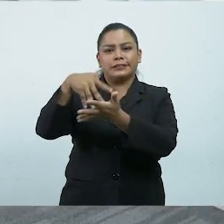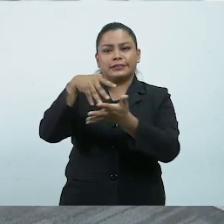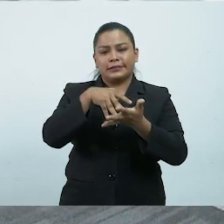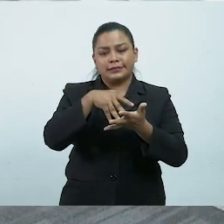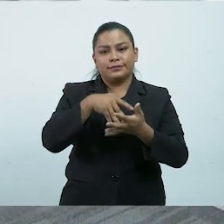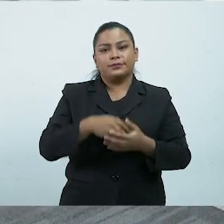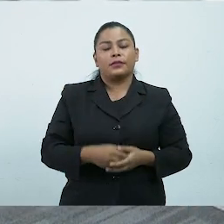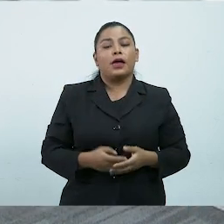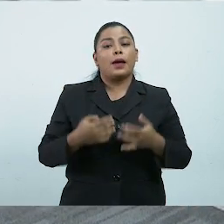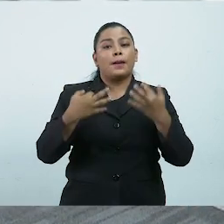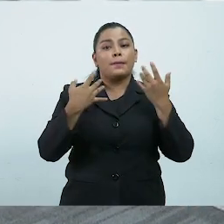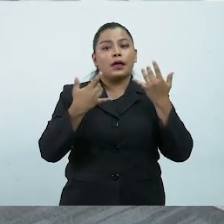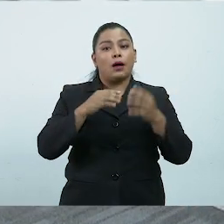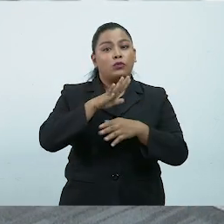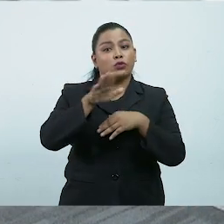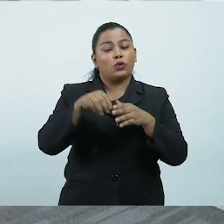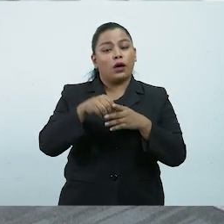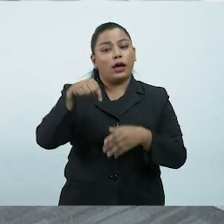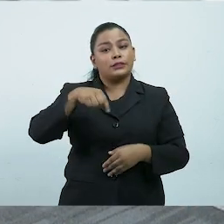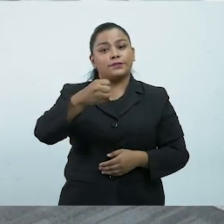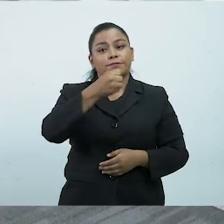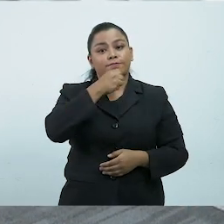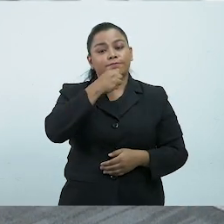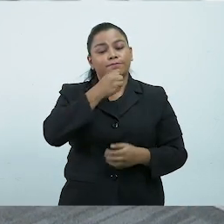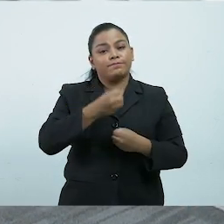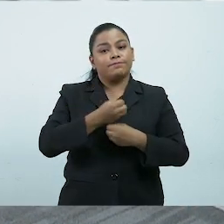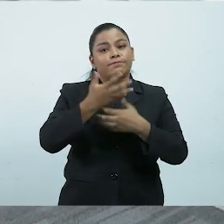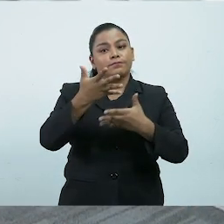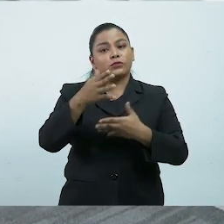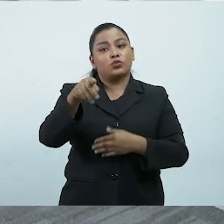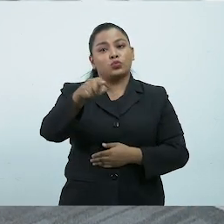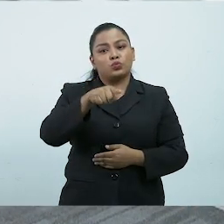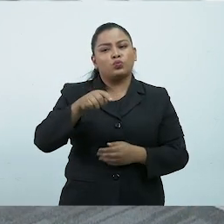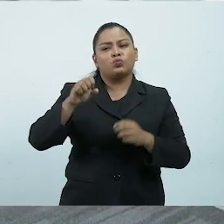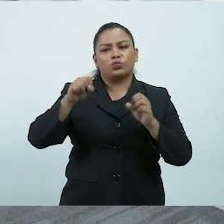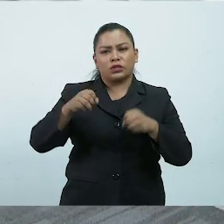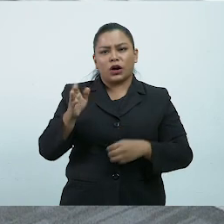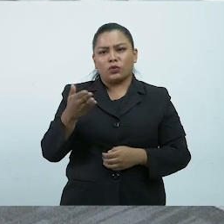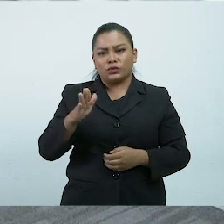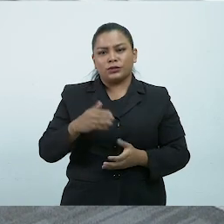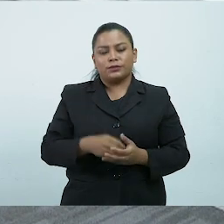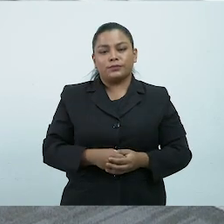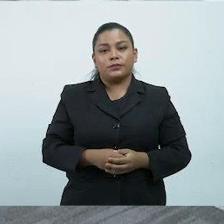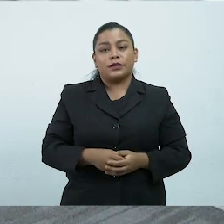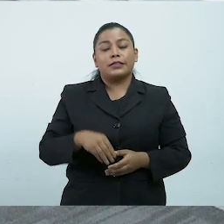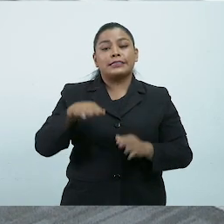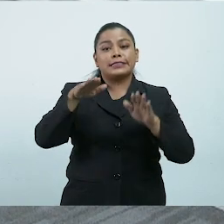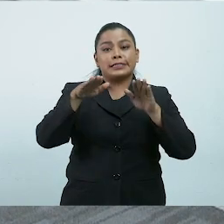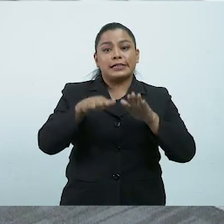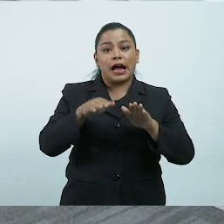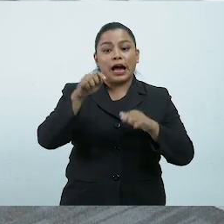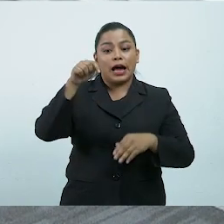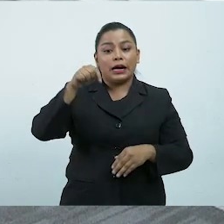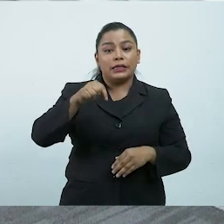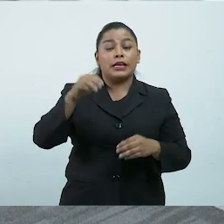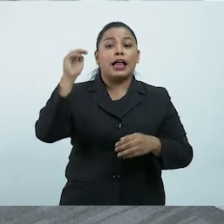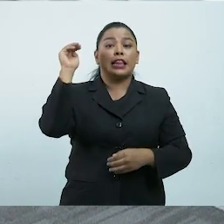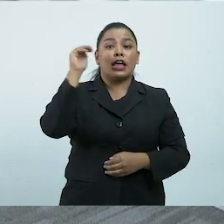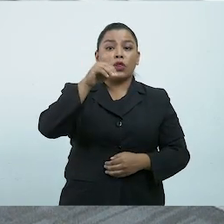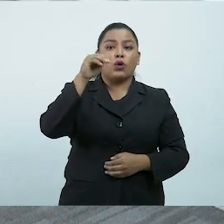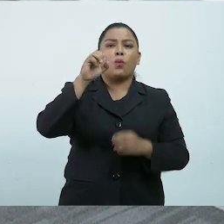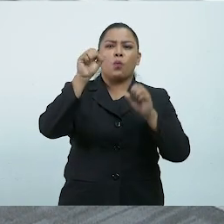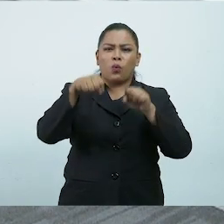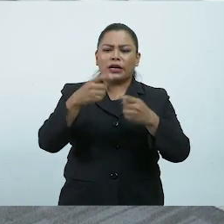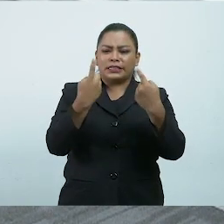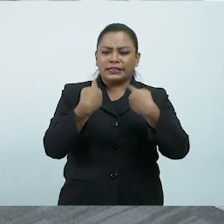Esperamos que toda esta información sea de mucha utilidad para ustedes Ya que gracias a ella la educación sigue para